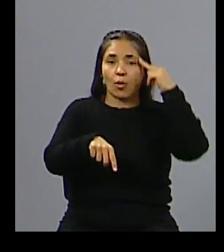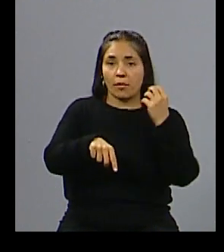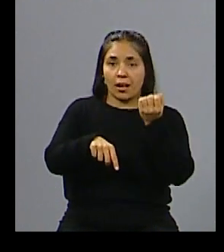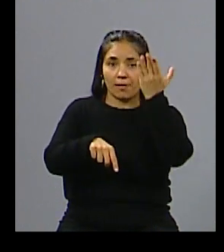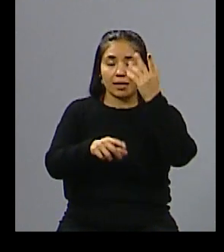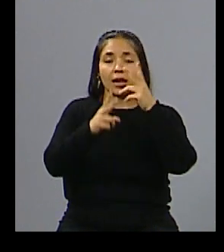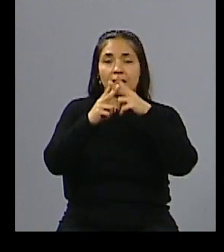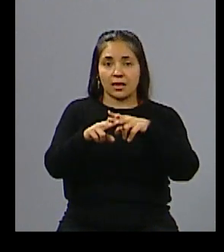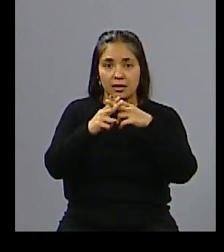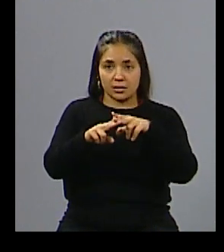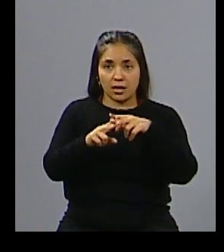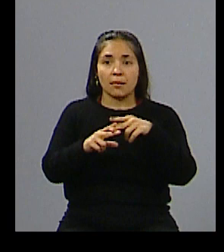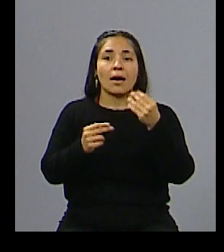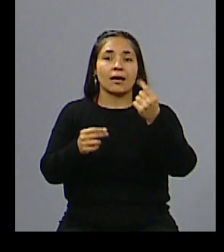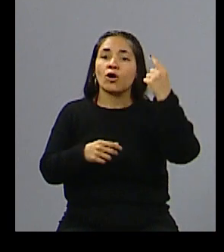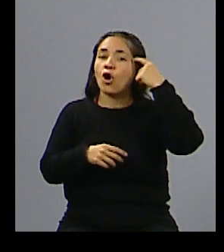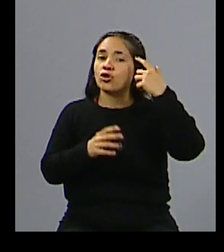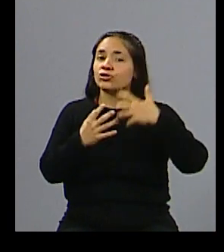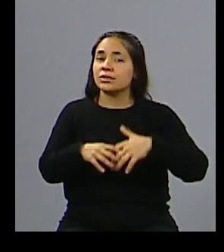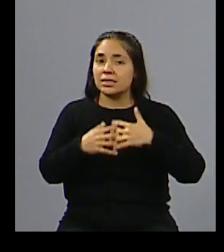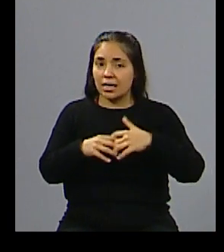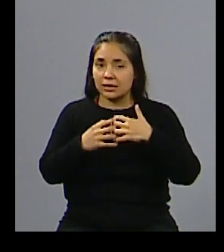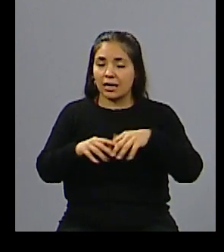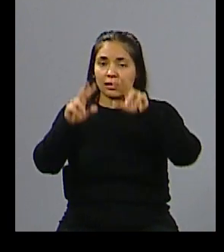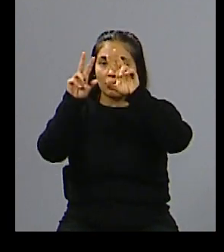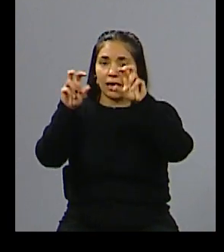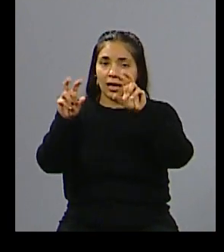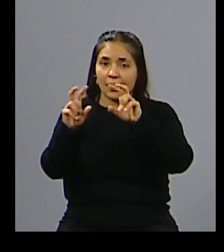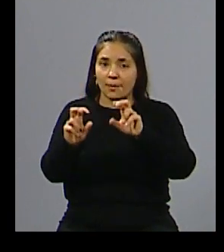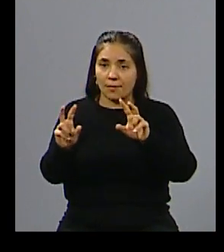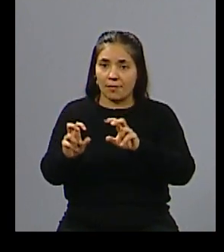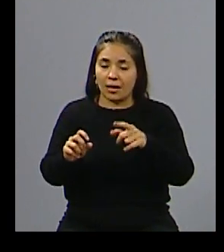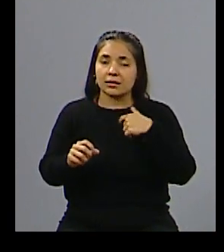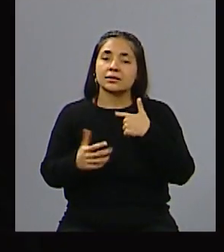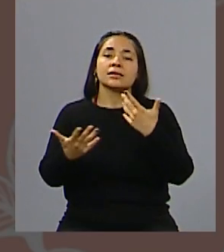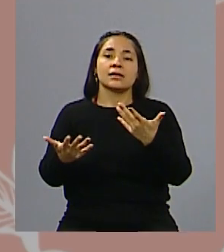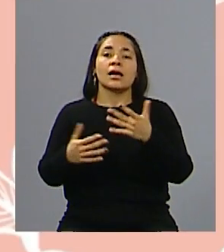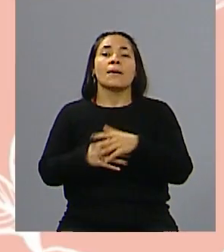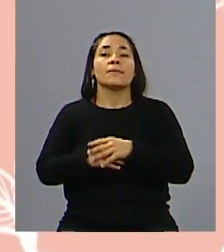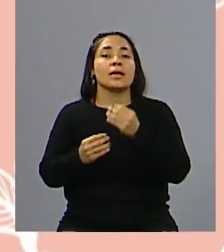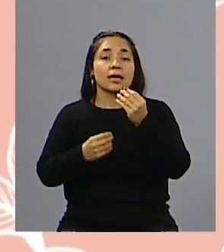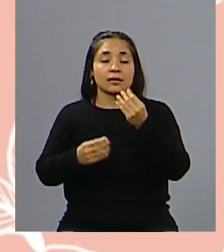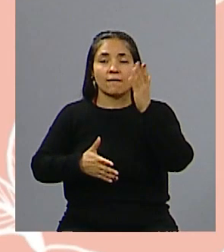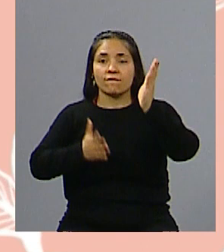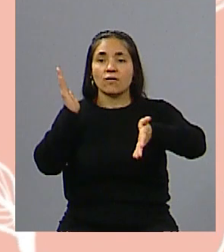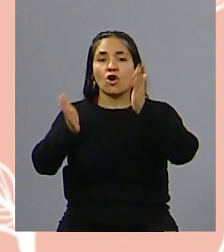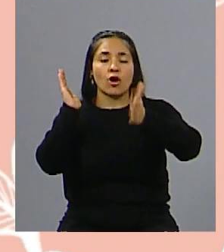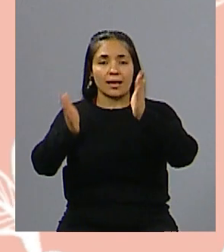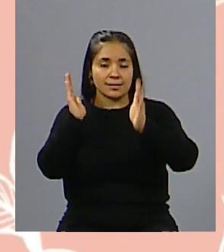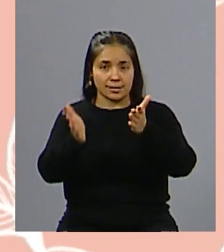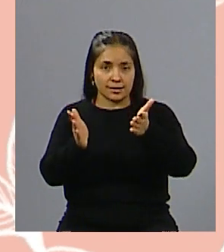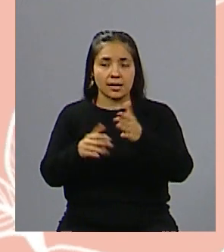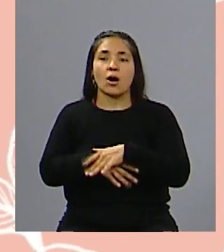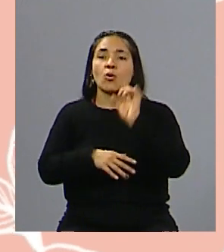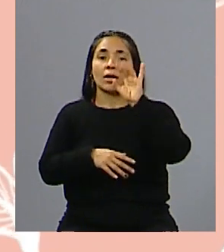un taller para la toma de conciencia con todos estos temas que nos atraviesan, que es el tema de la violencia, ¿no es cierto? No